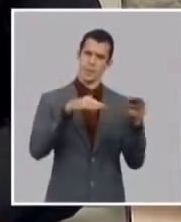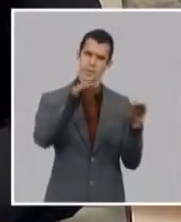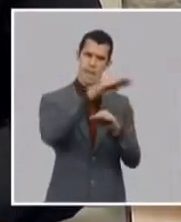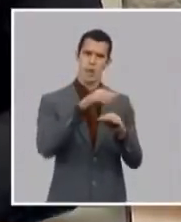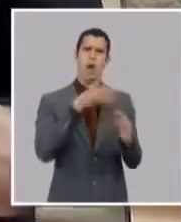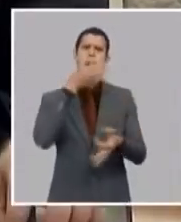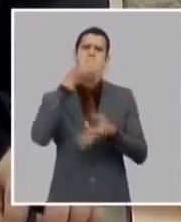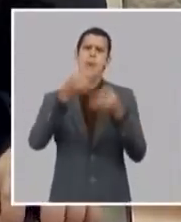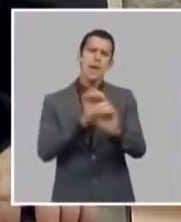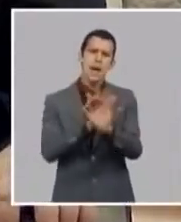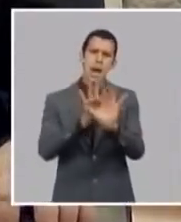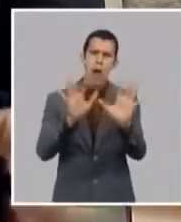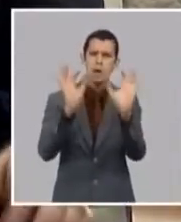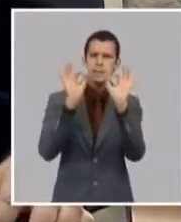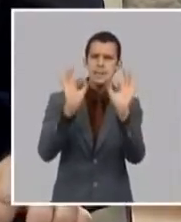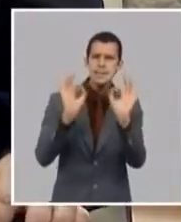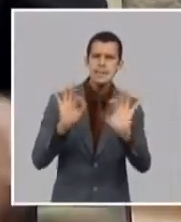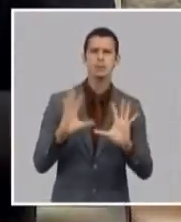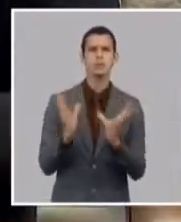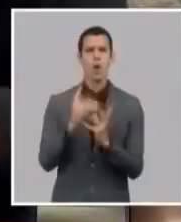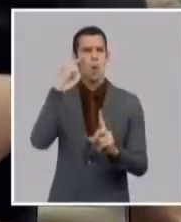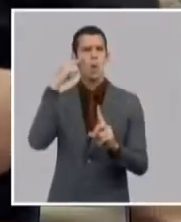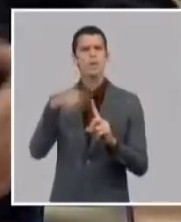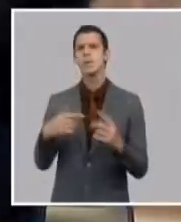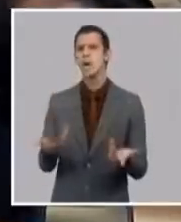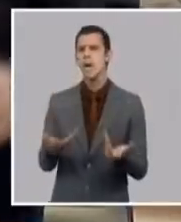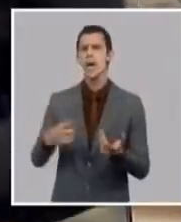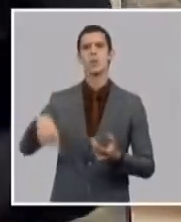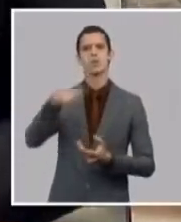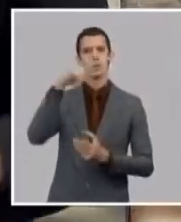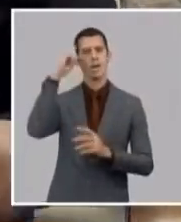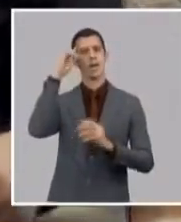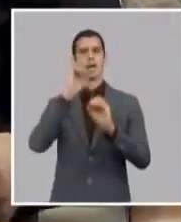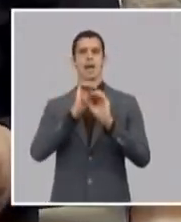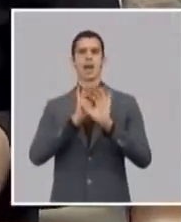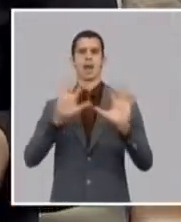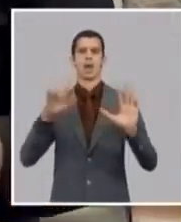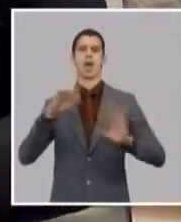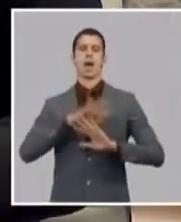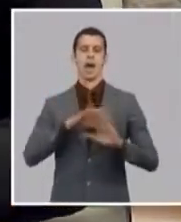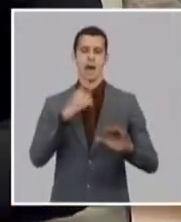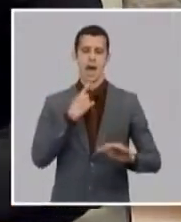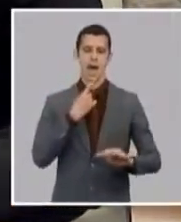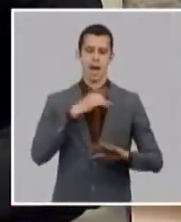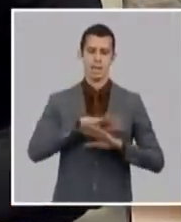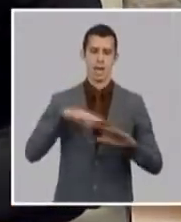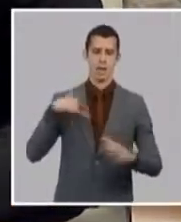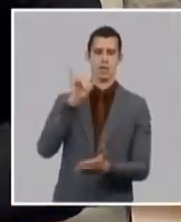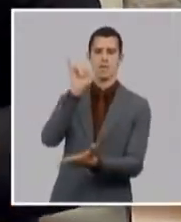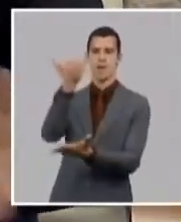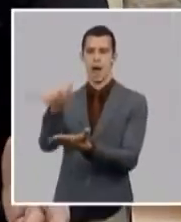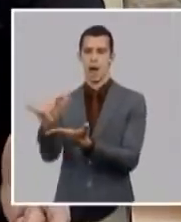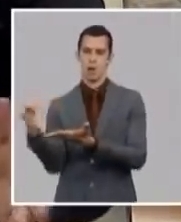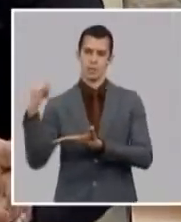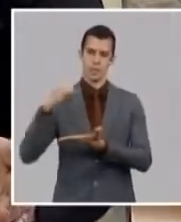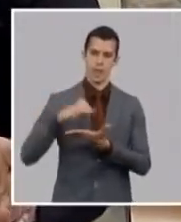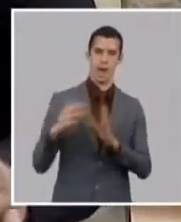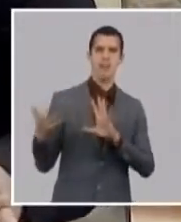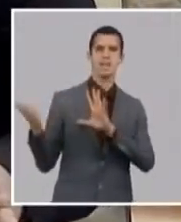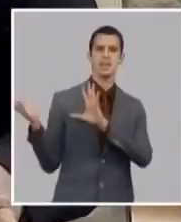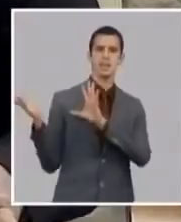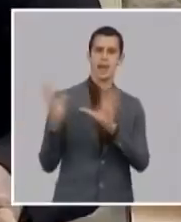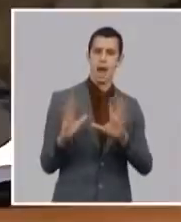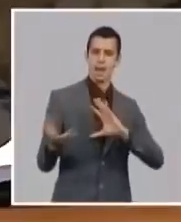explicarán más detalles sobre esto pero ya no obstante eso estará en vigor desde el propio lunes así que queríamos